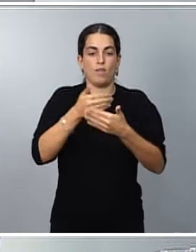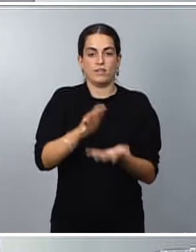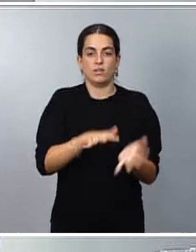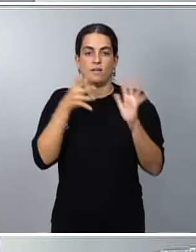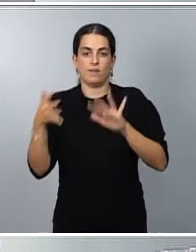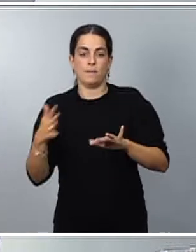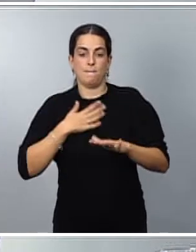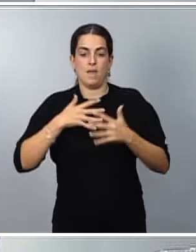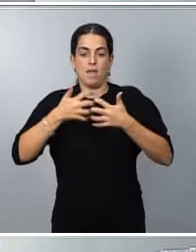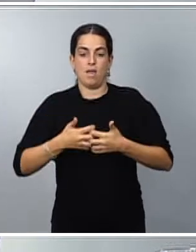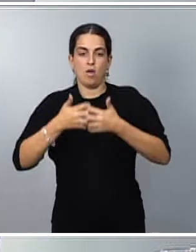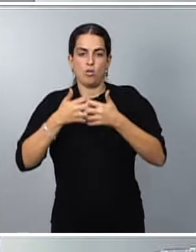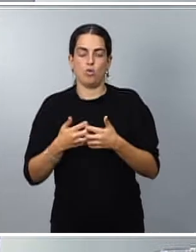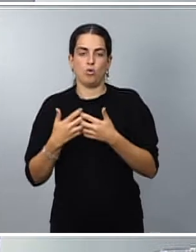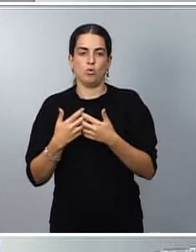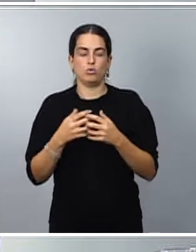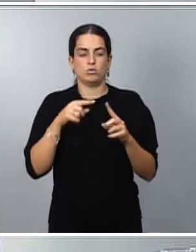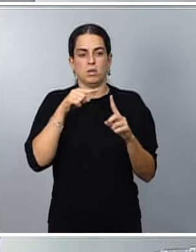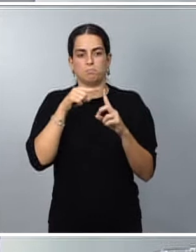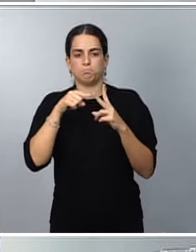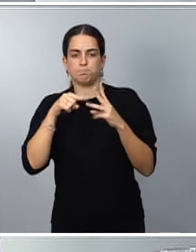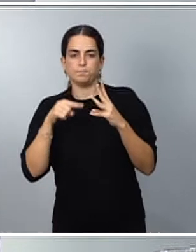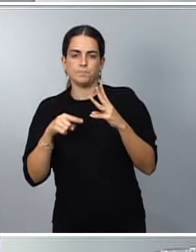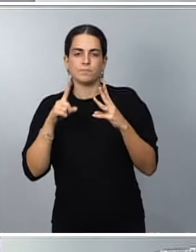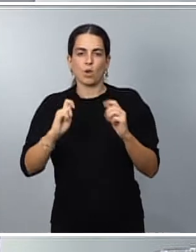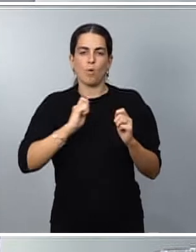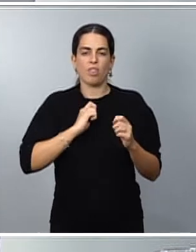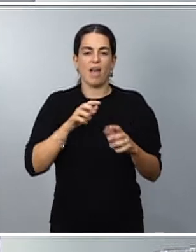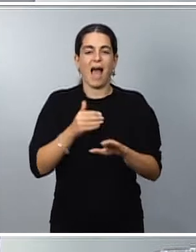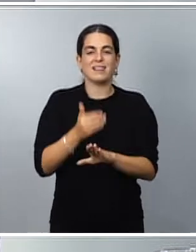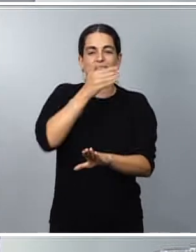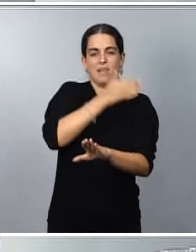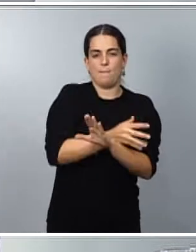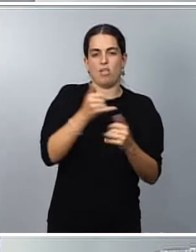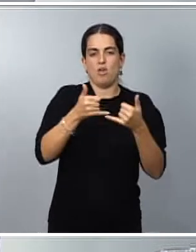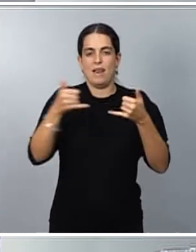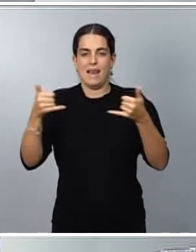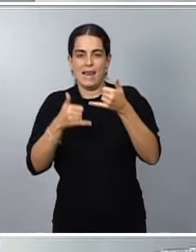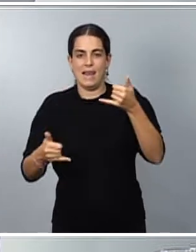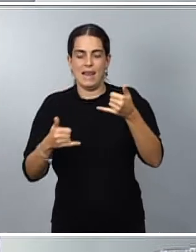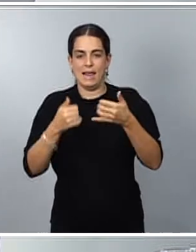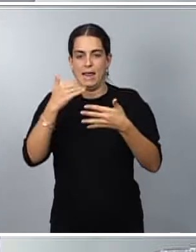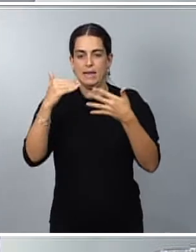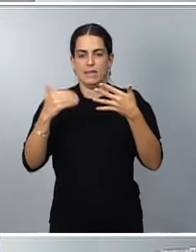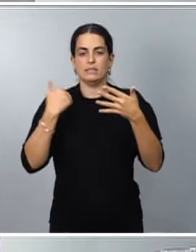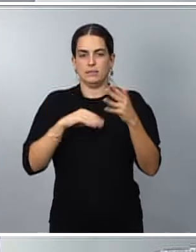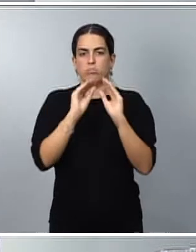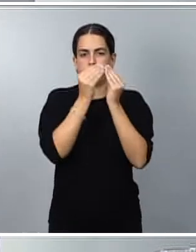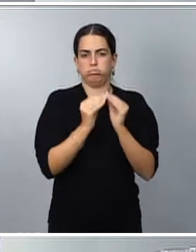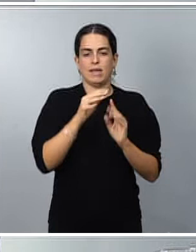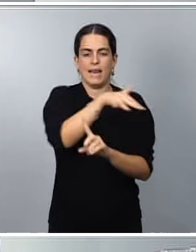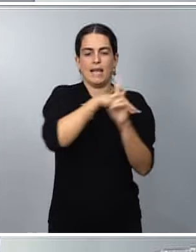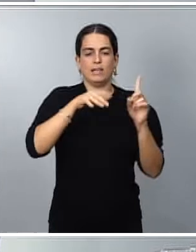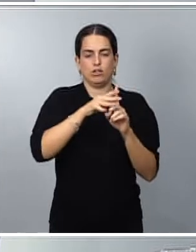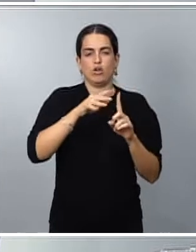en muchos frentes, anticipando algunas de las líneas maestras ya definidas en el entorno de las energías renovables o el